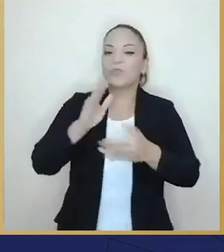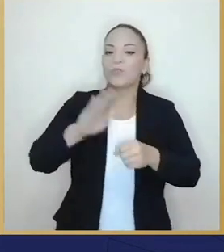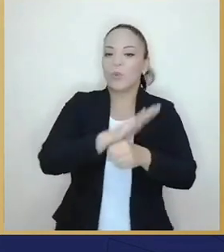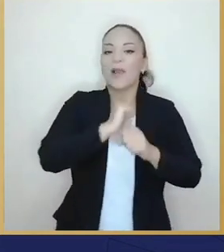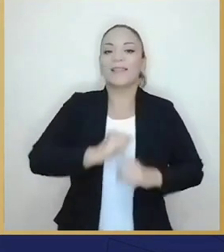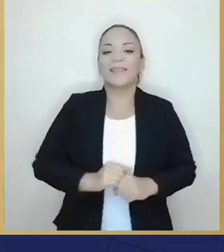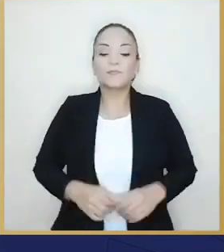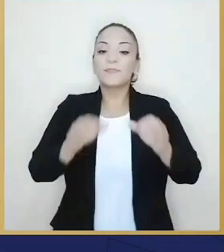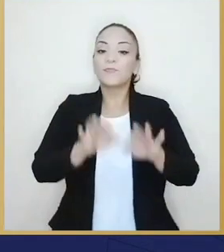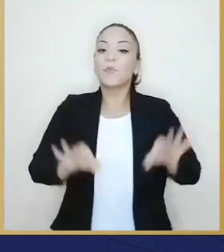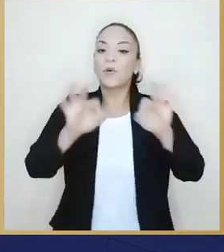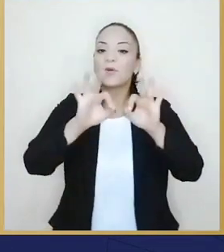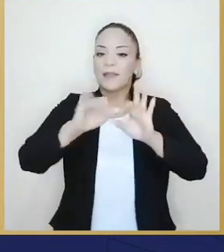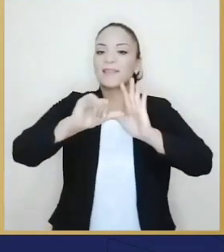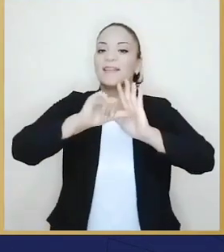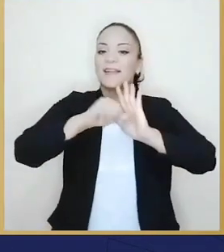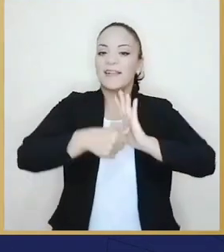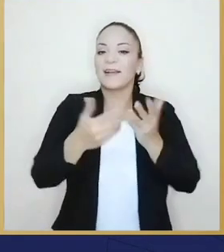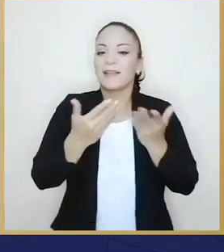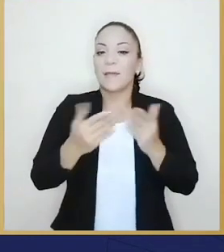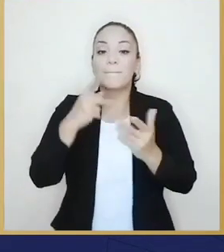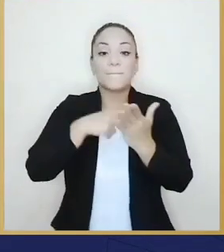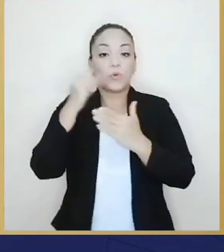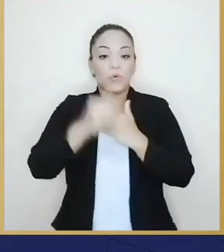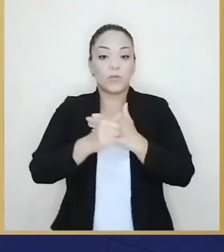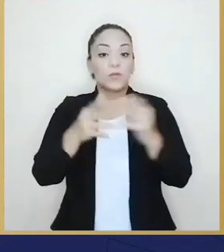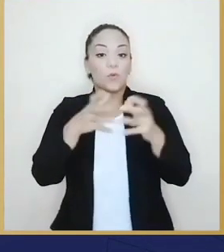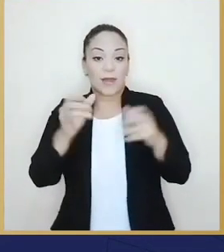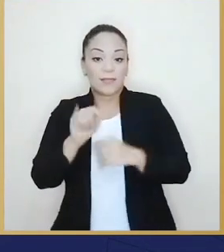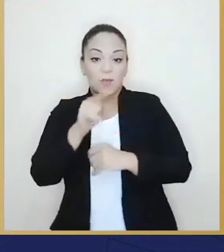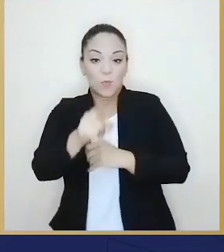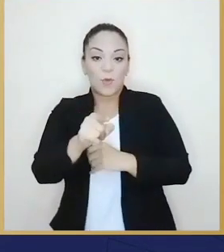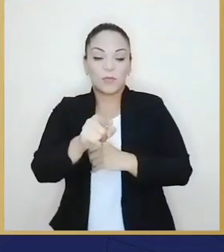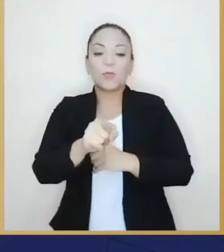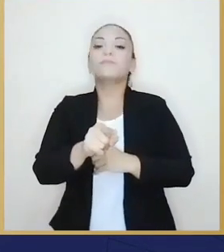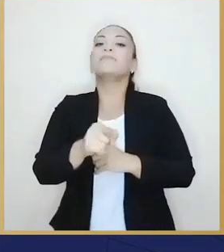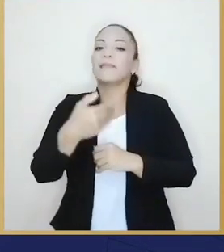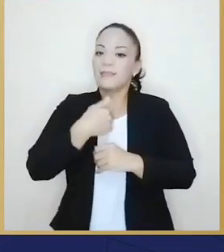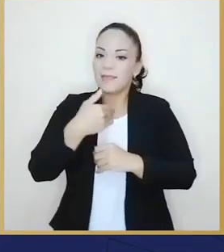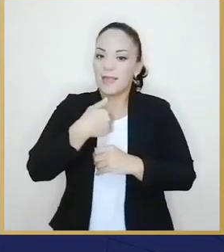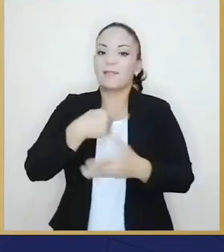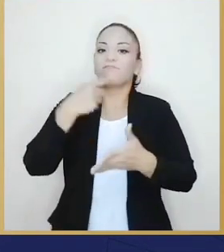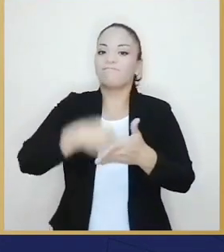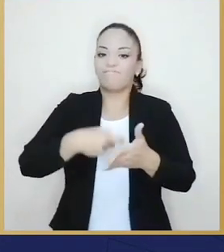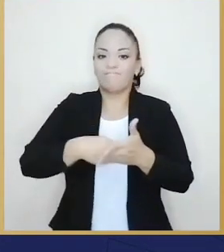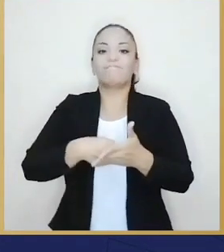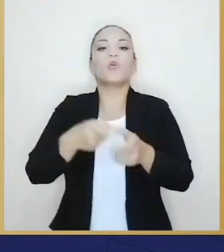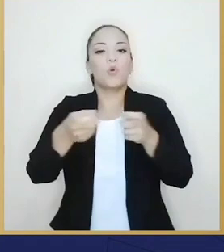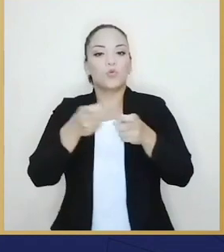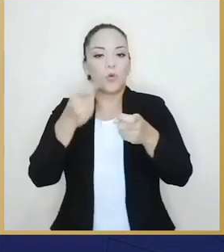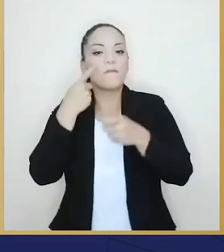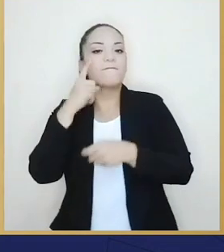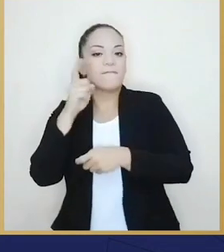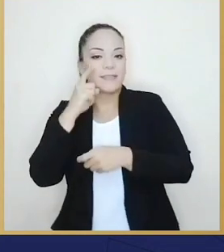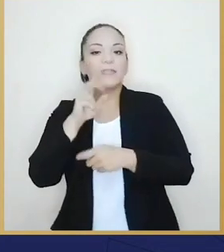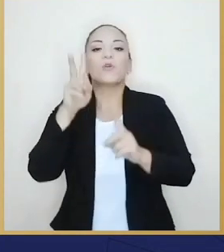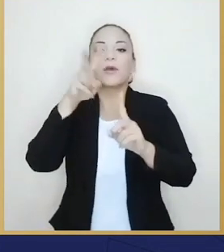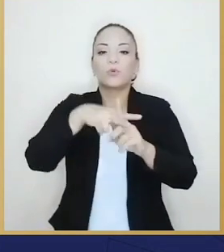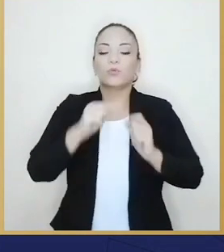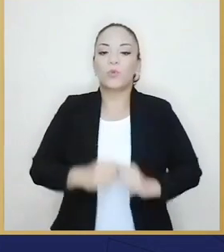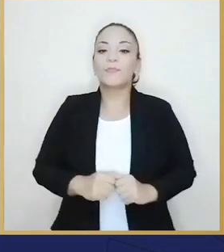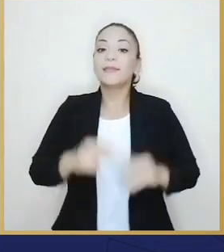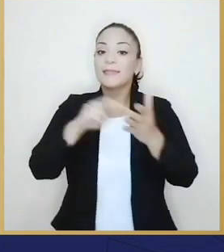recalcar que un proyecto de esta magnitud cuenta con estrictos controles de fiscalización sobre su ejecución, lo que hace que nuestro